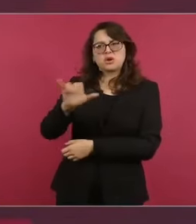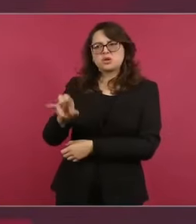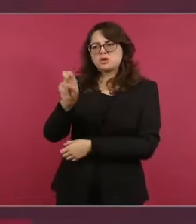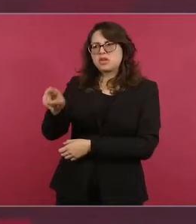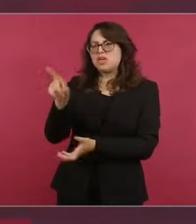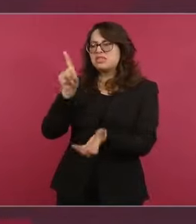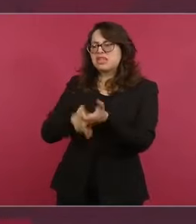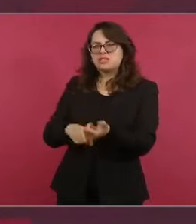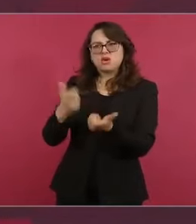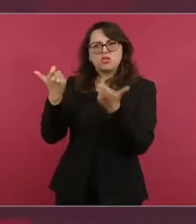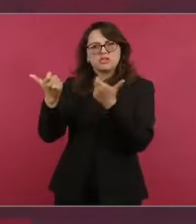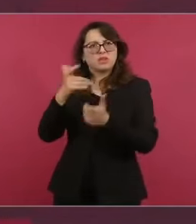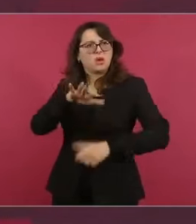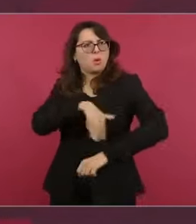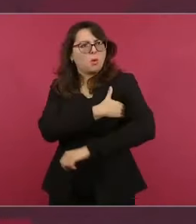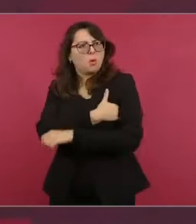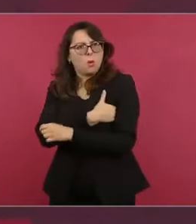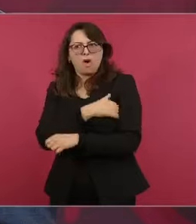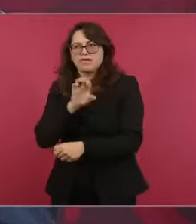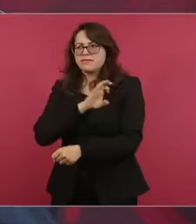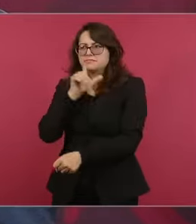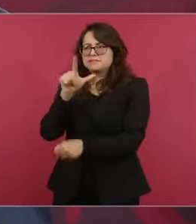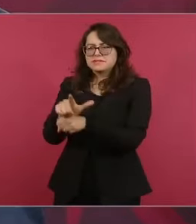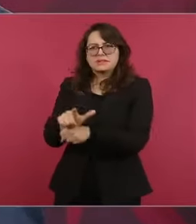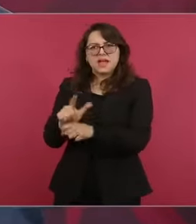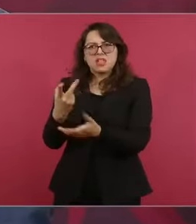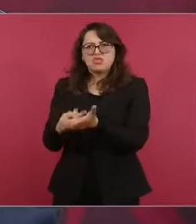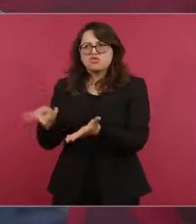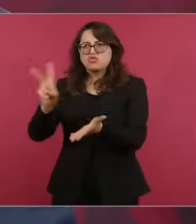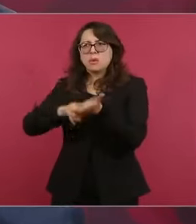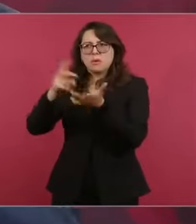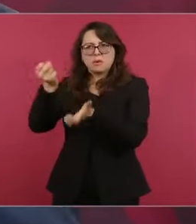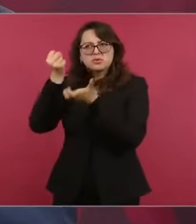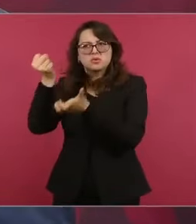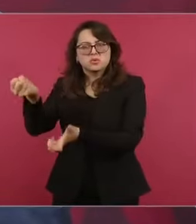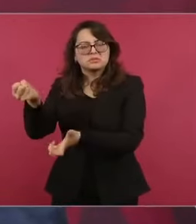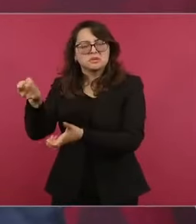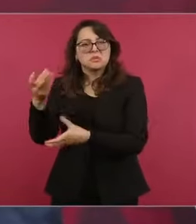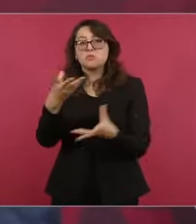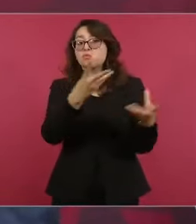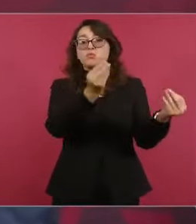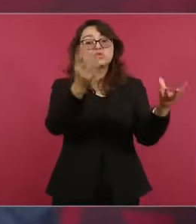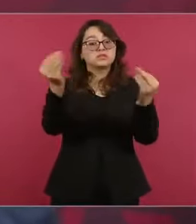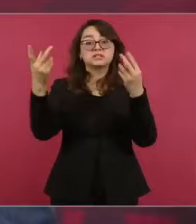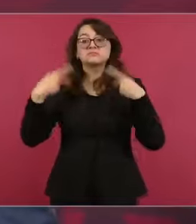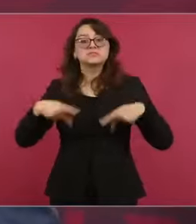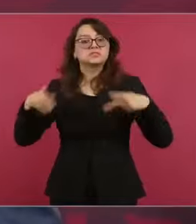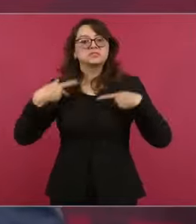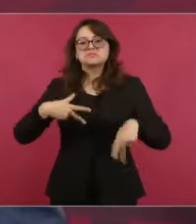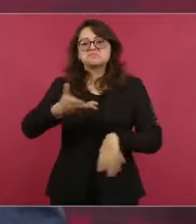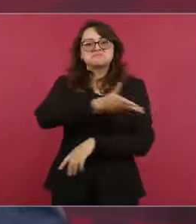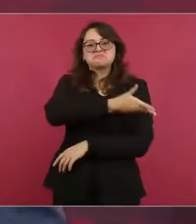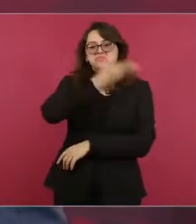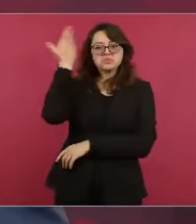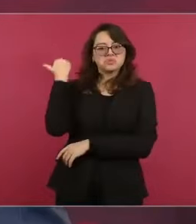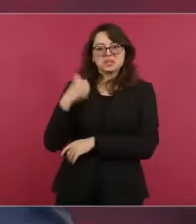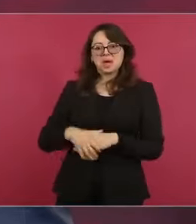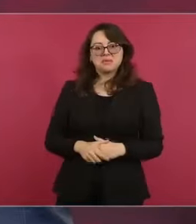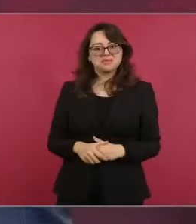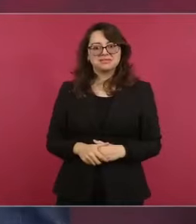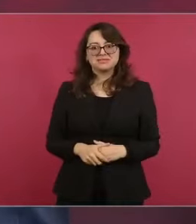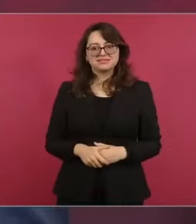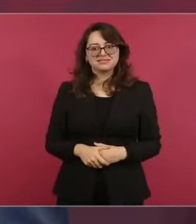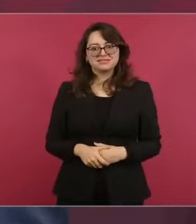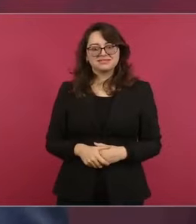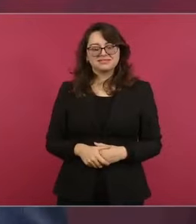sea, sí, estoy seguro que habría que verlo, pero